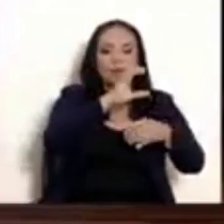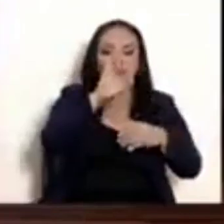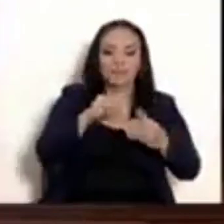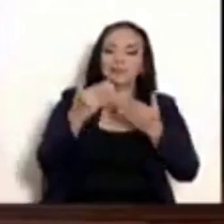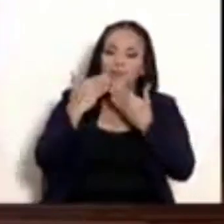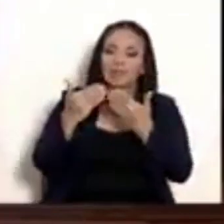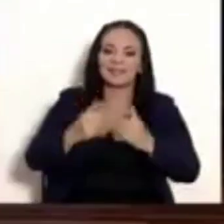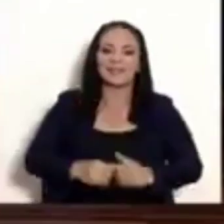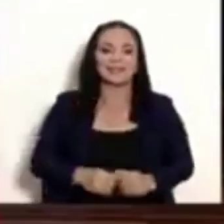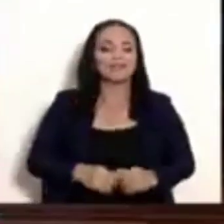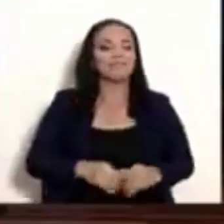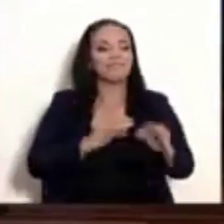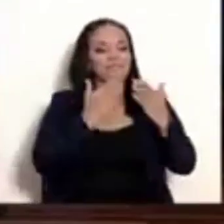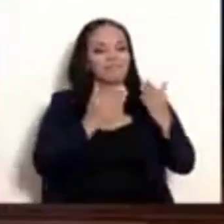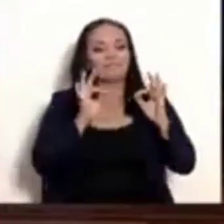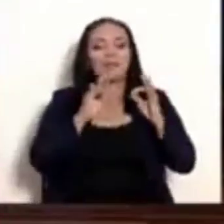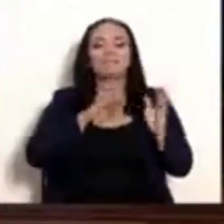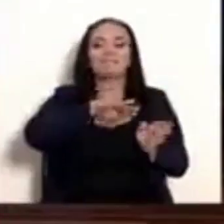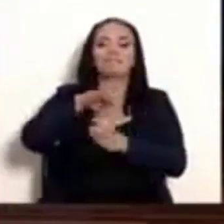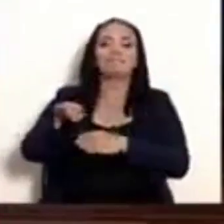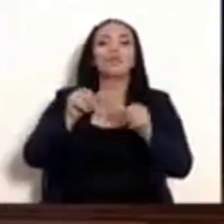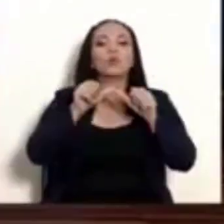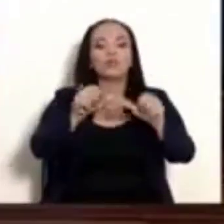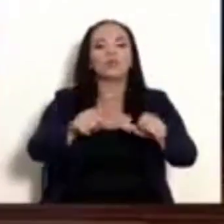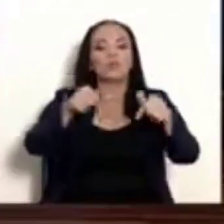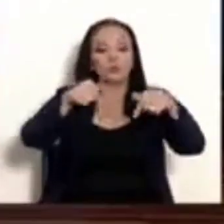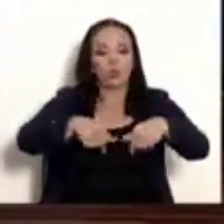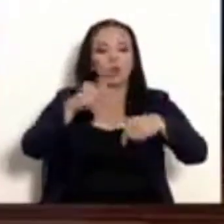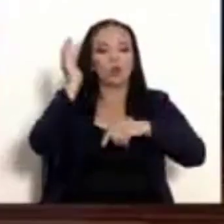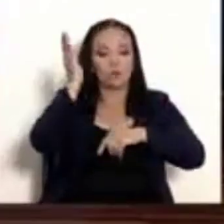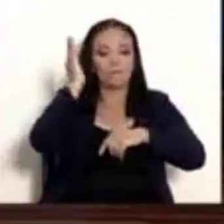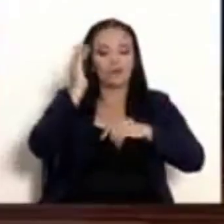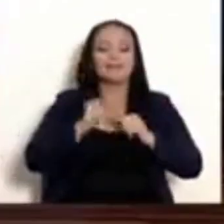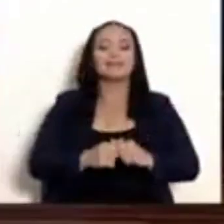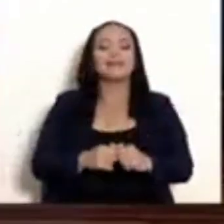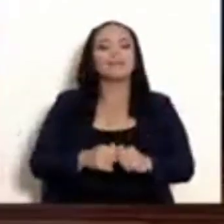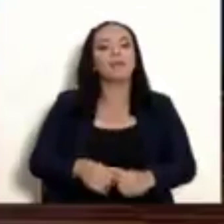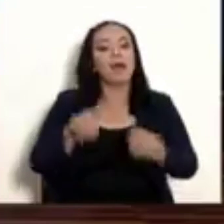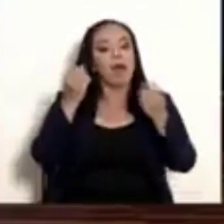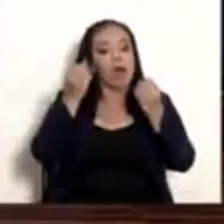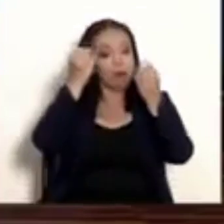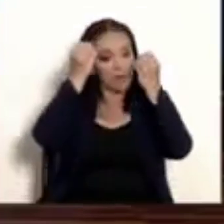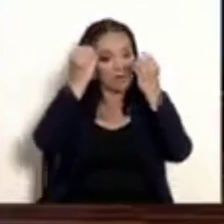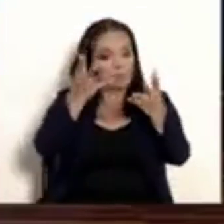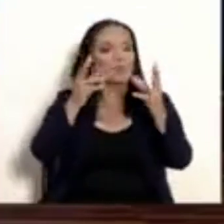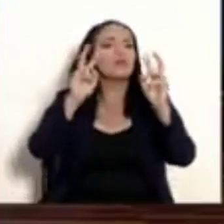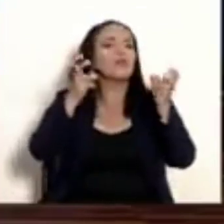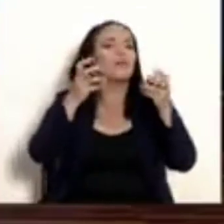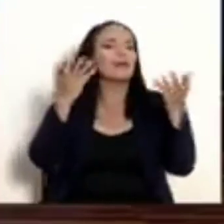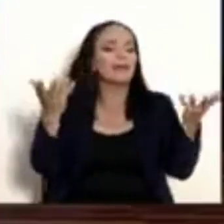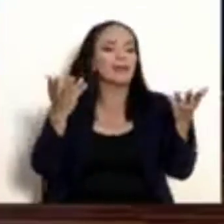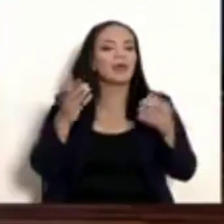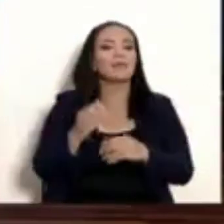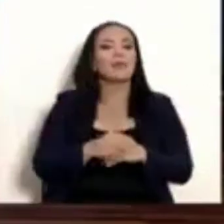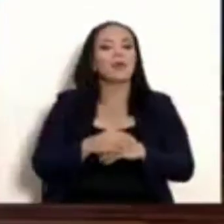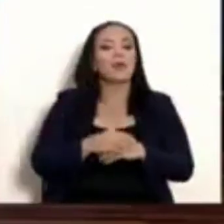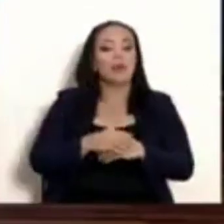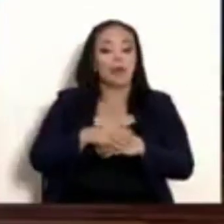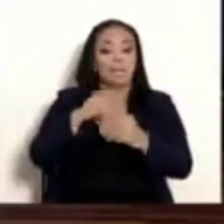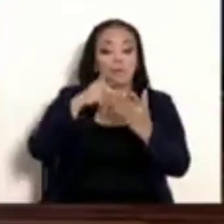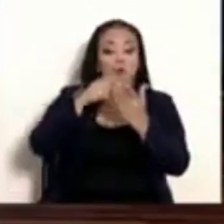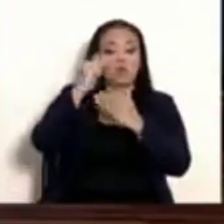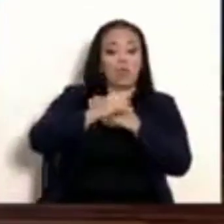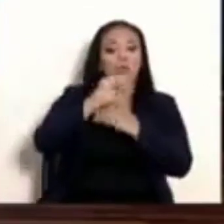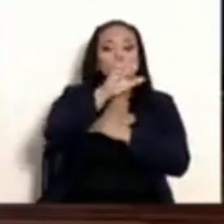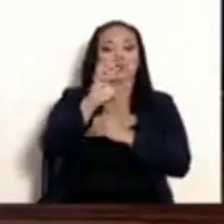Gracias. Continuamos esta conferencia rindiendo cuentas sobre la Operación Costa Rica Segura Plus.